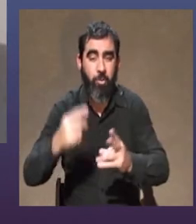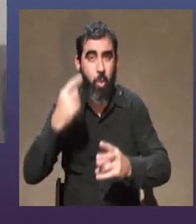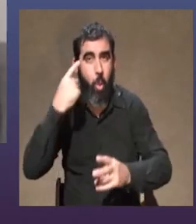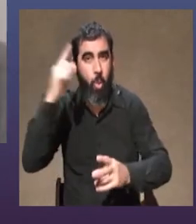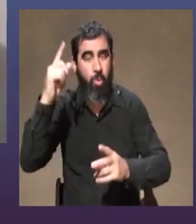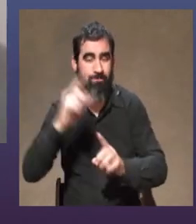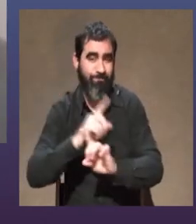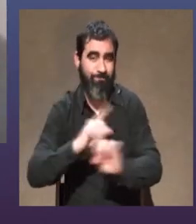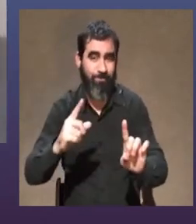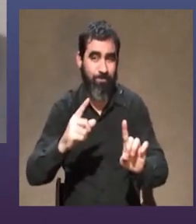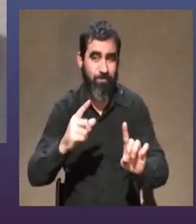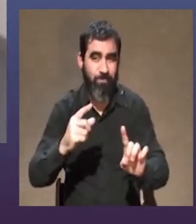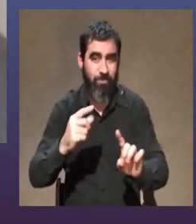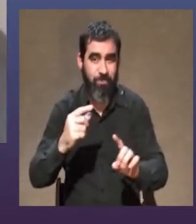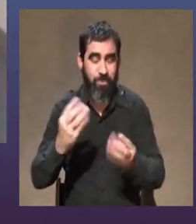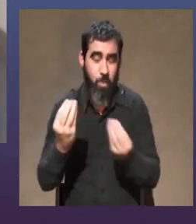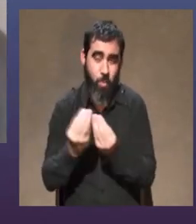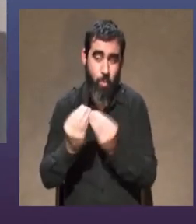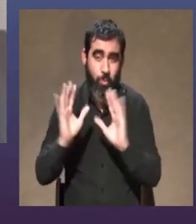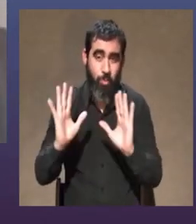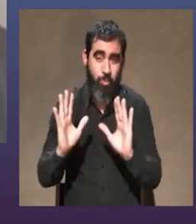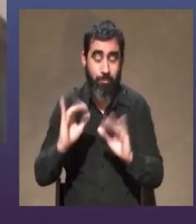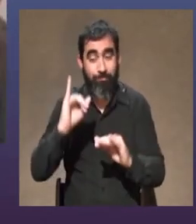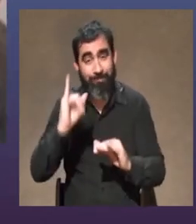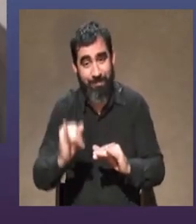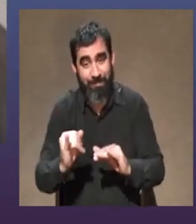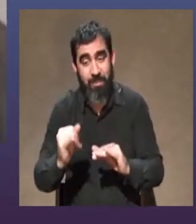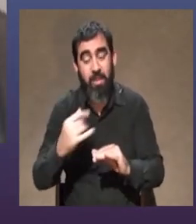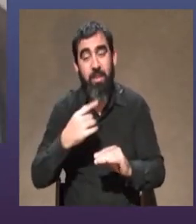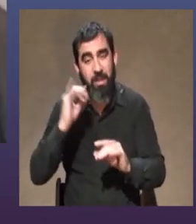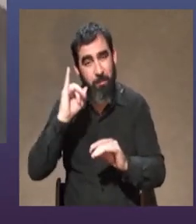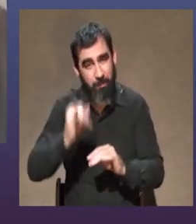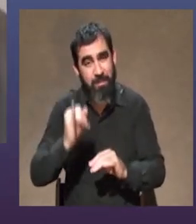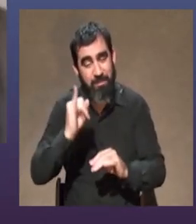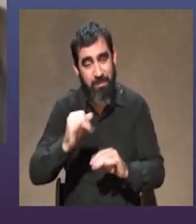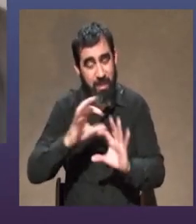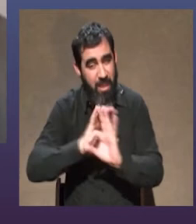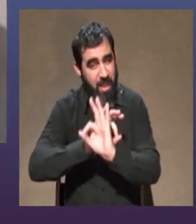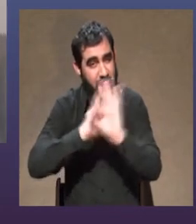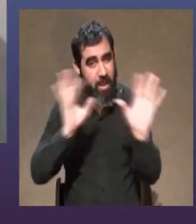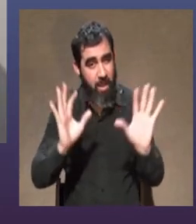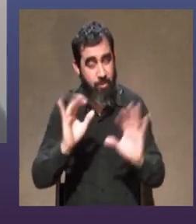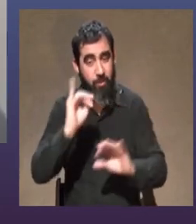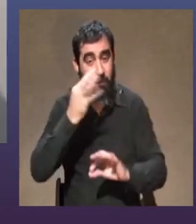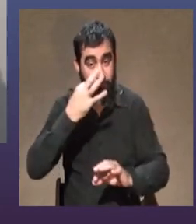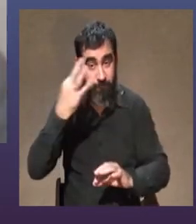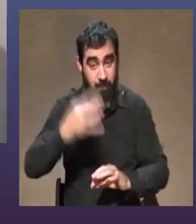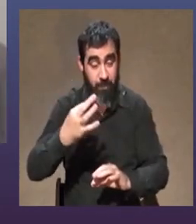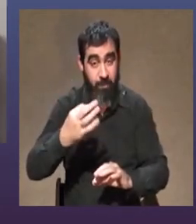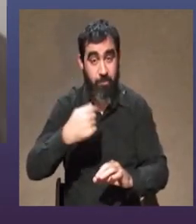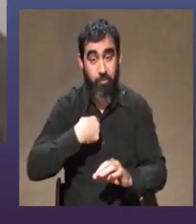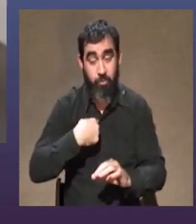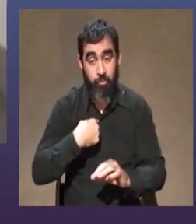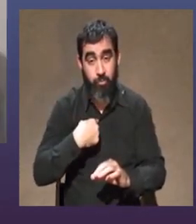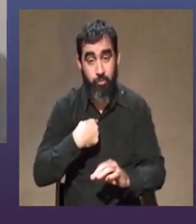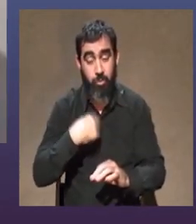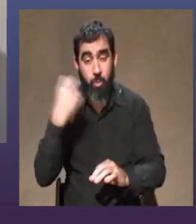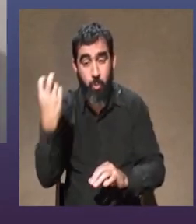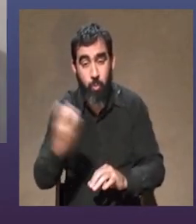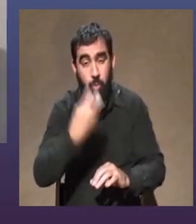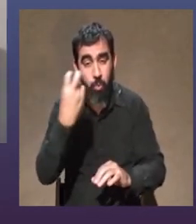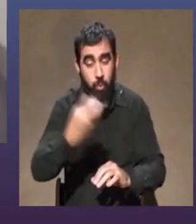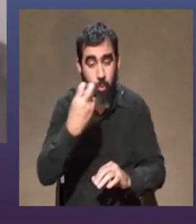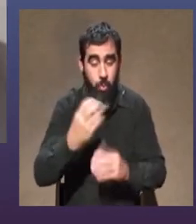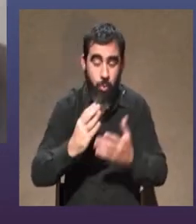demasiado. Es mucho, te parece. Pero sí, claramente, uno anda buscando,